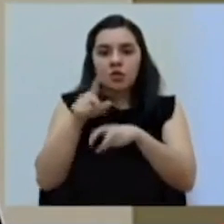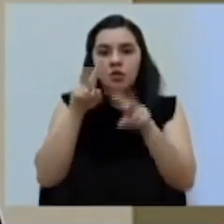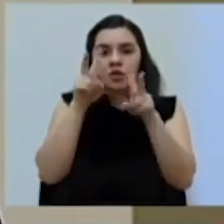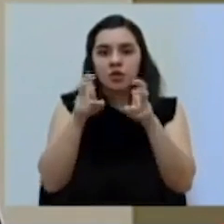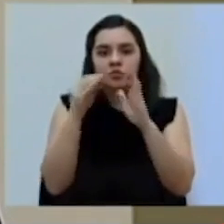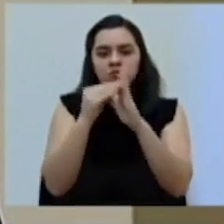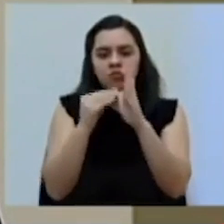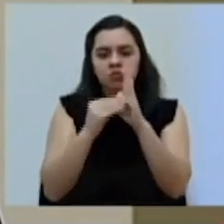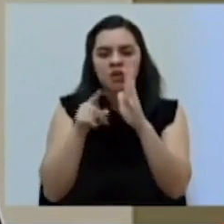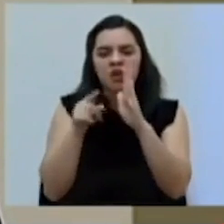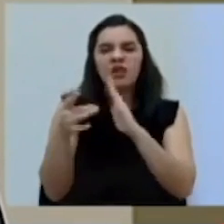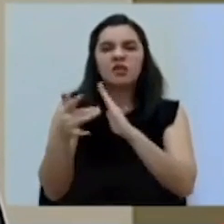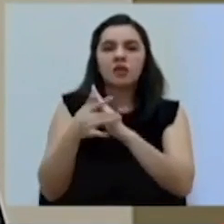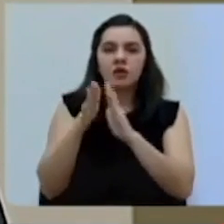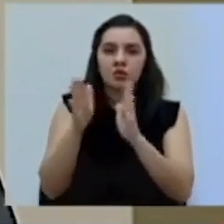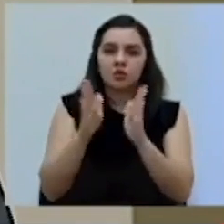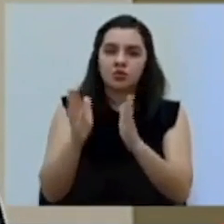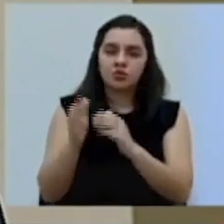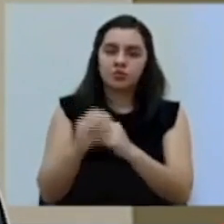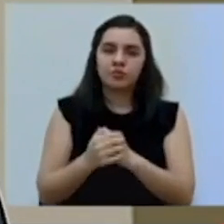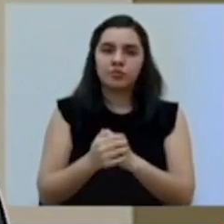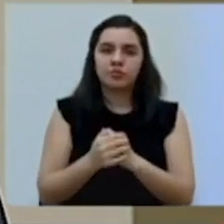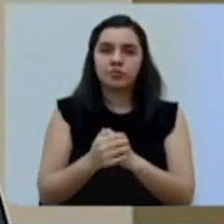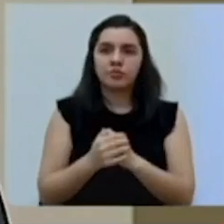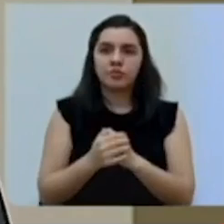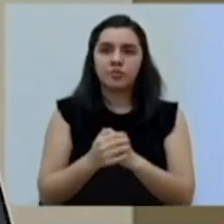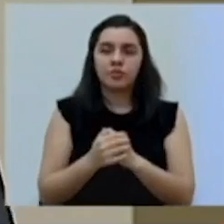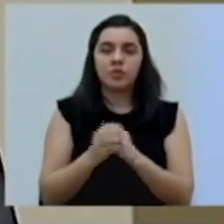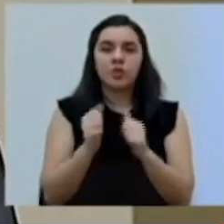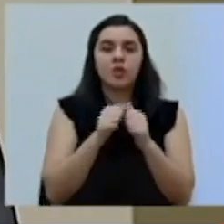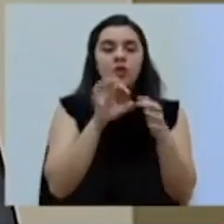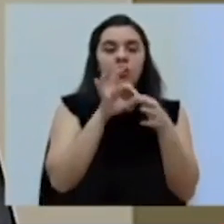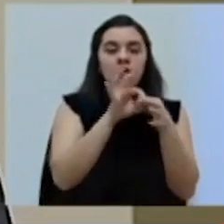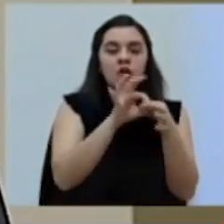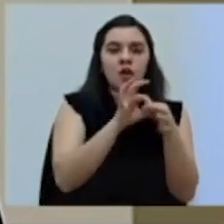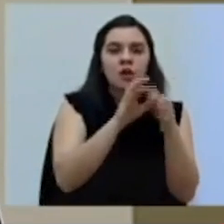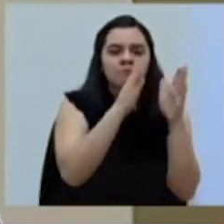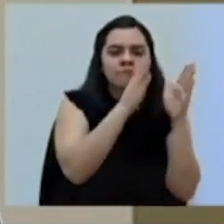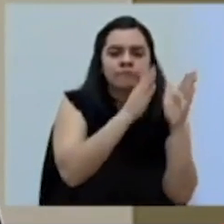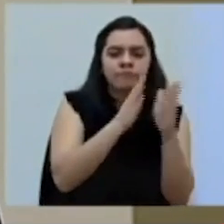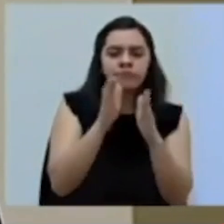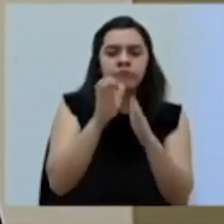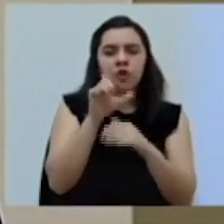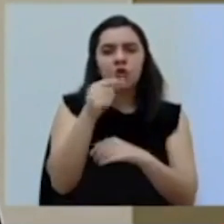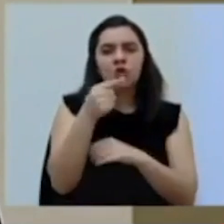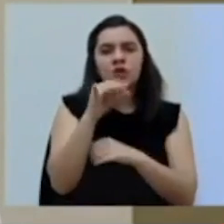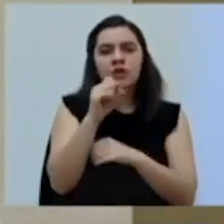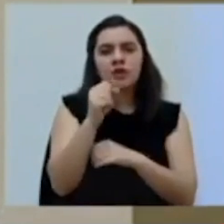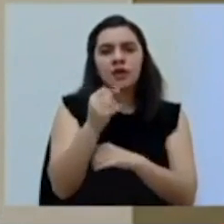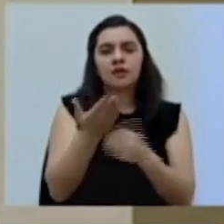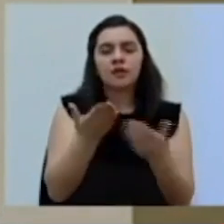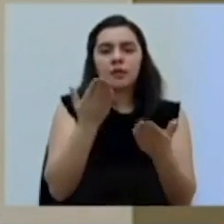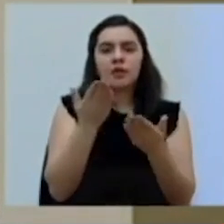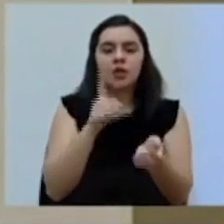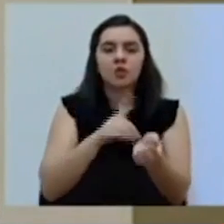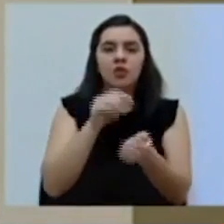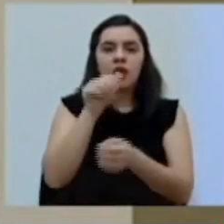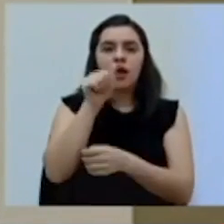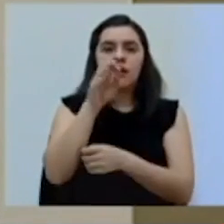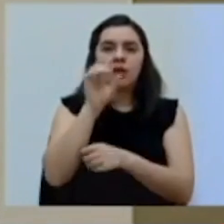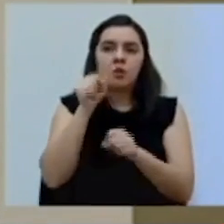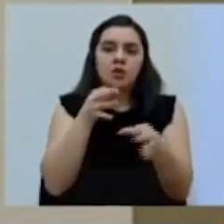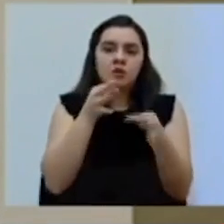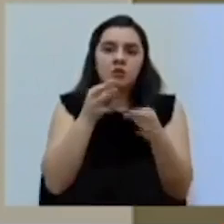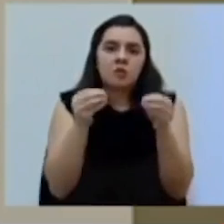son meramente técnicos. Con respecto a la logística, tal vez ahora la doctora Barca amplíe un poco más